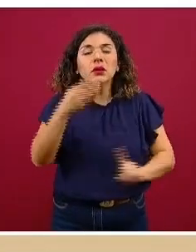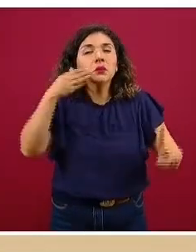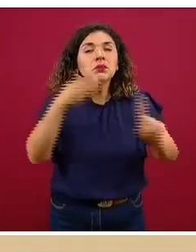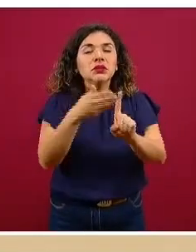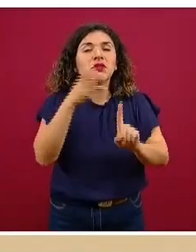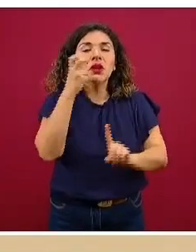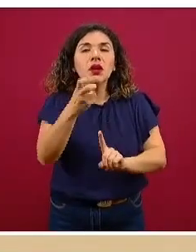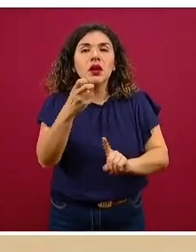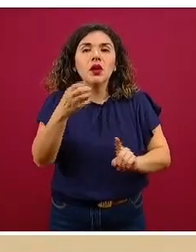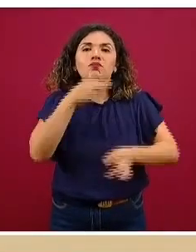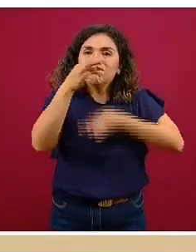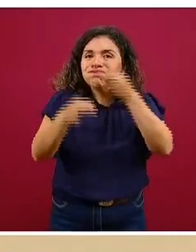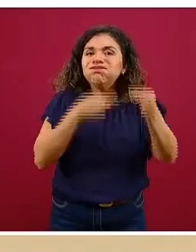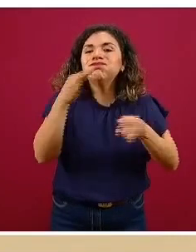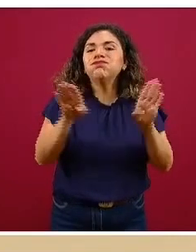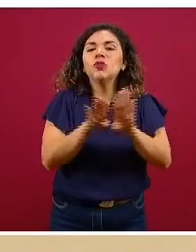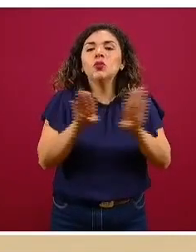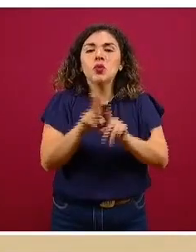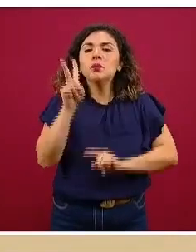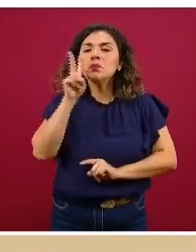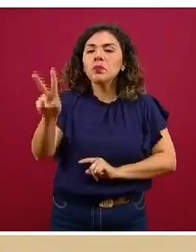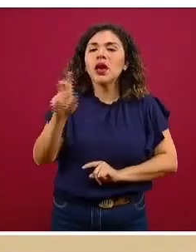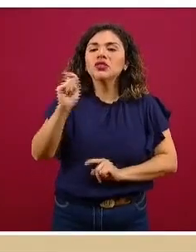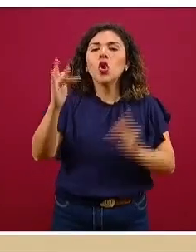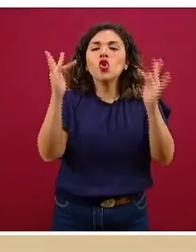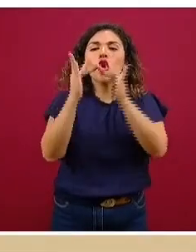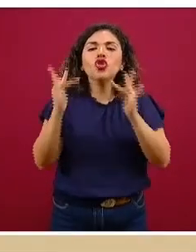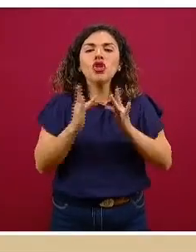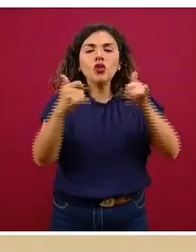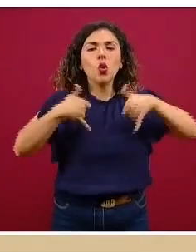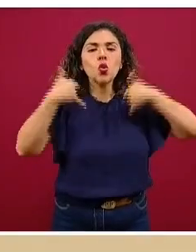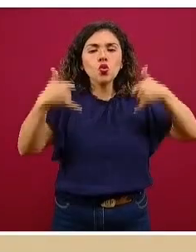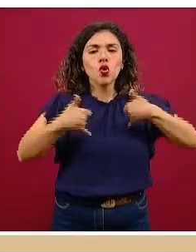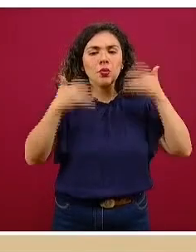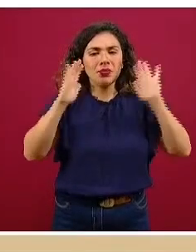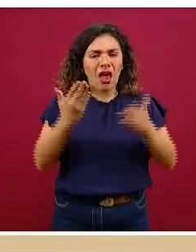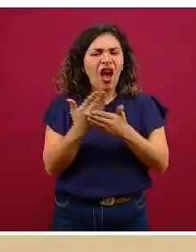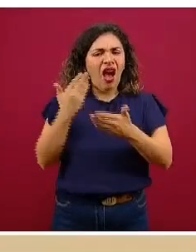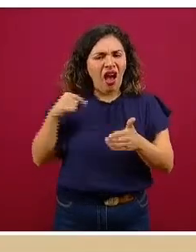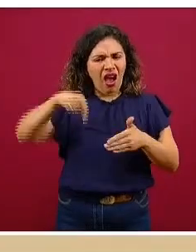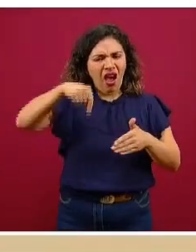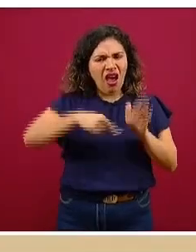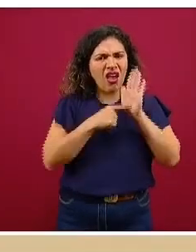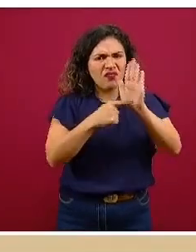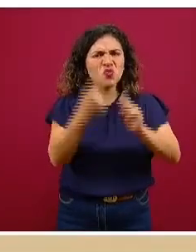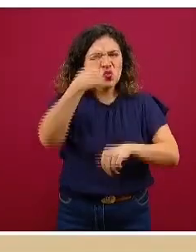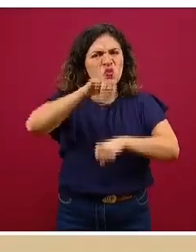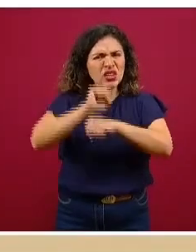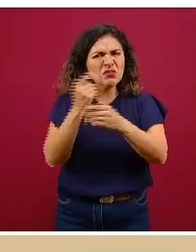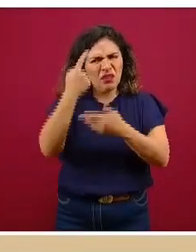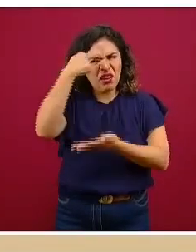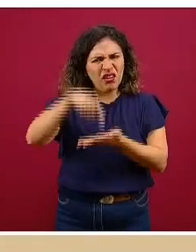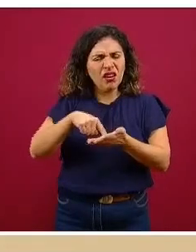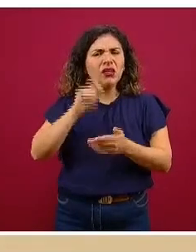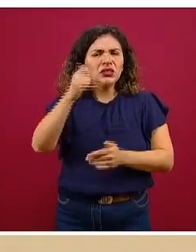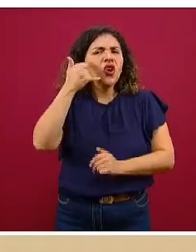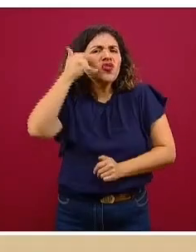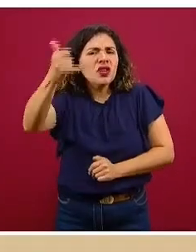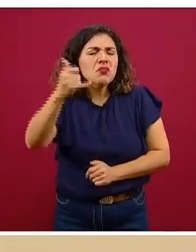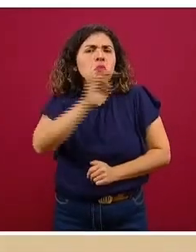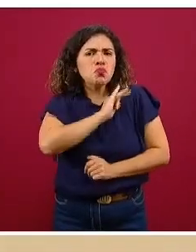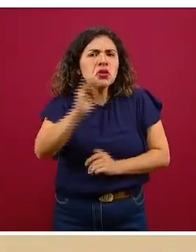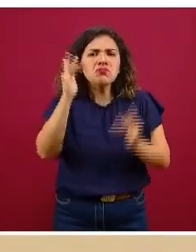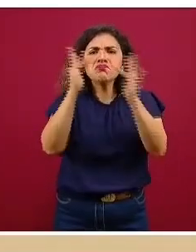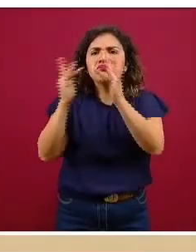específicamente, vemos el de Contacto Joven, que ya se presentó, me parece, que la semana pasada. Es una línea que también